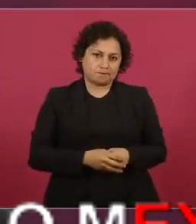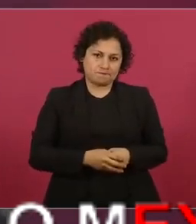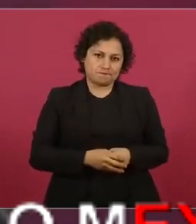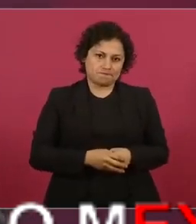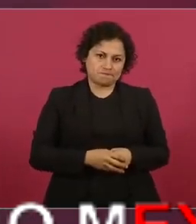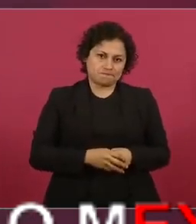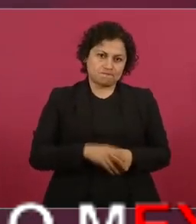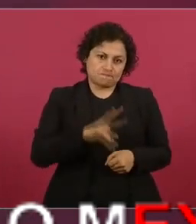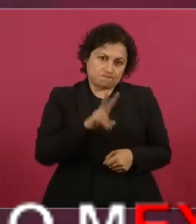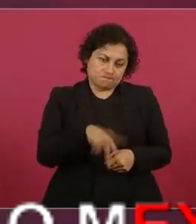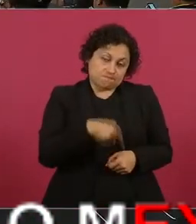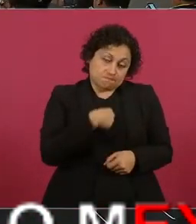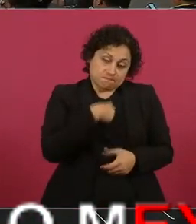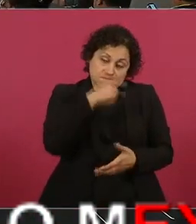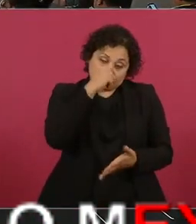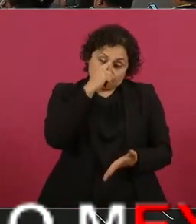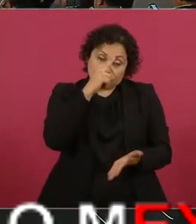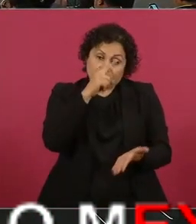que